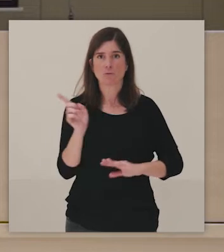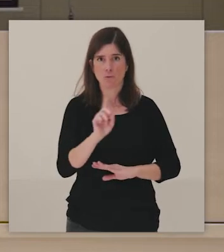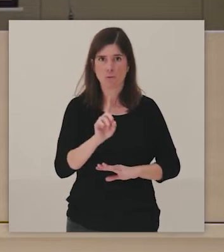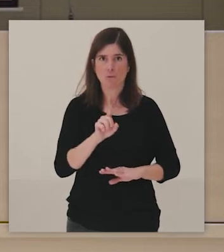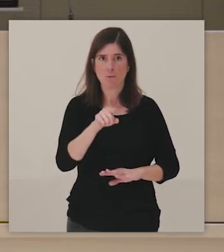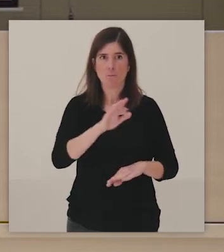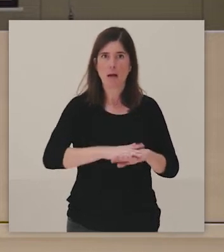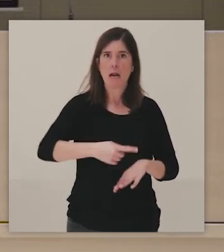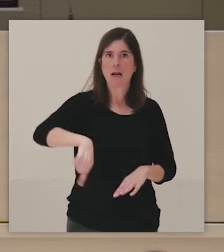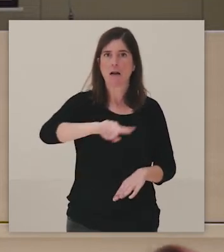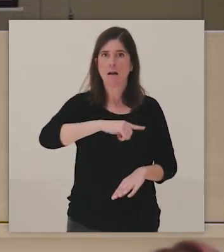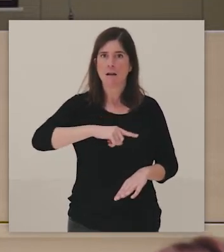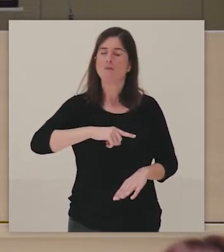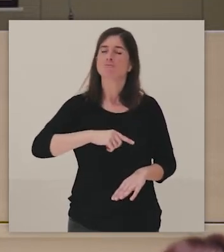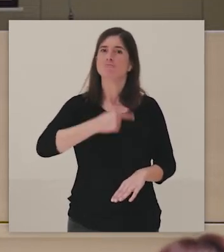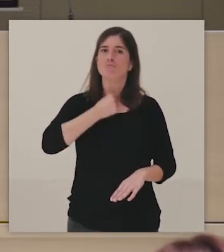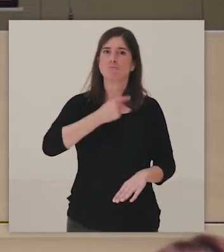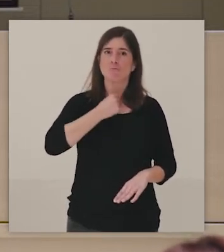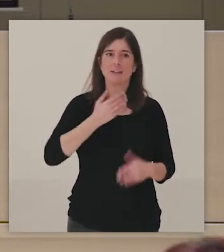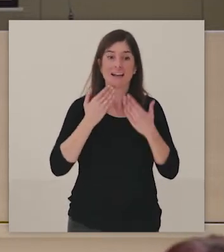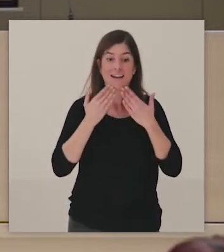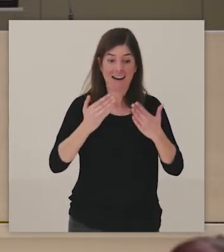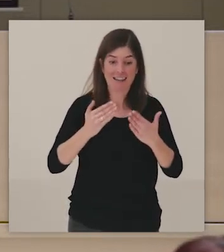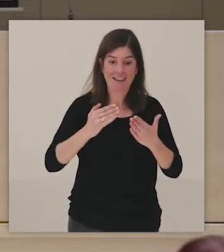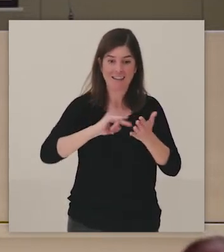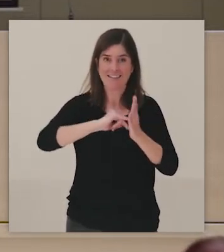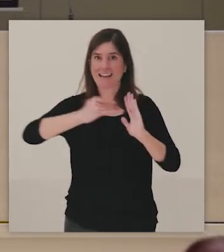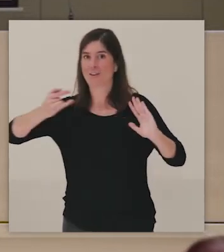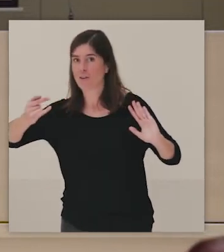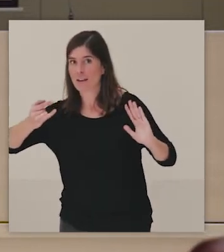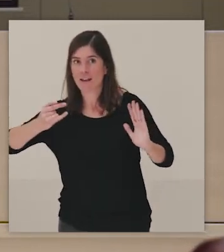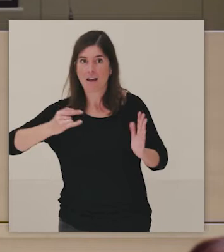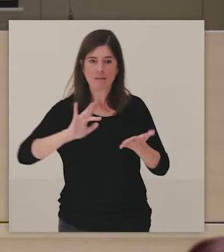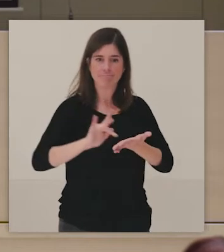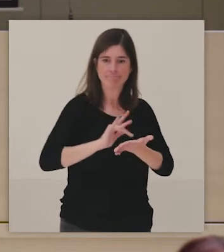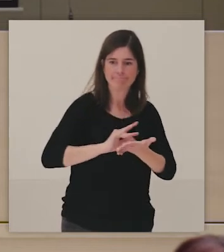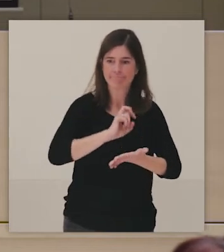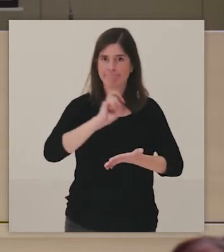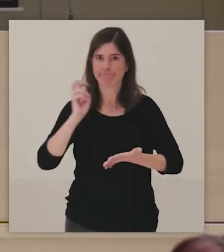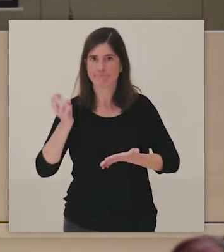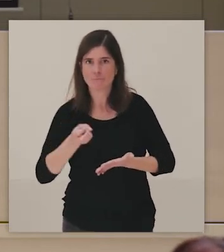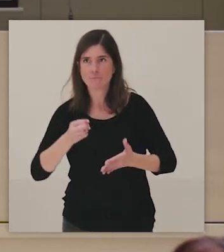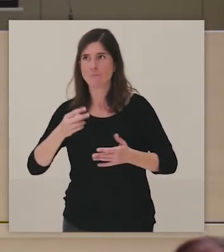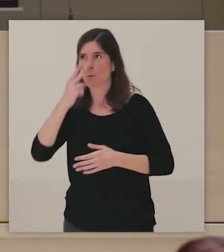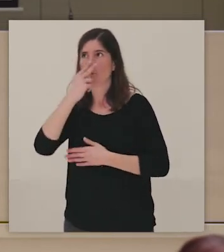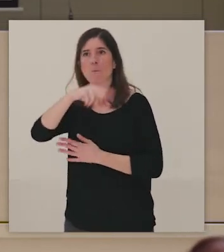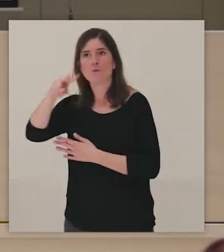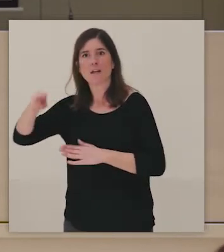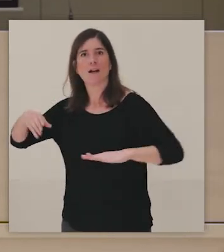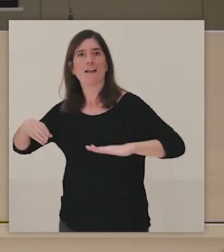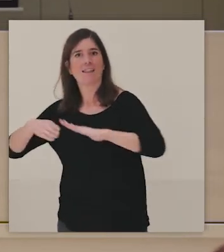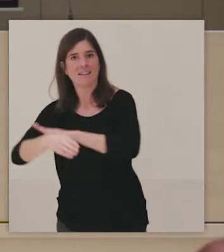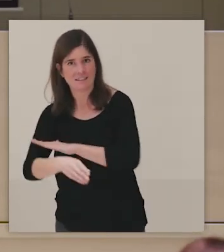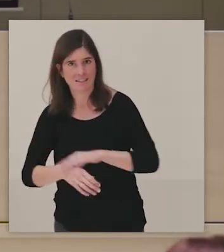que la tecnología pueda hacer accesible el museo, no solamente per se. Que creo que eso también es